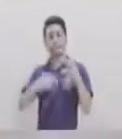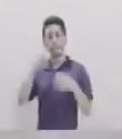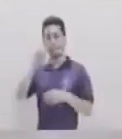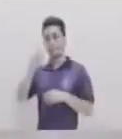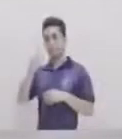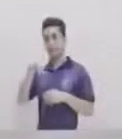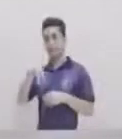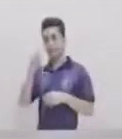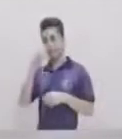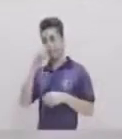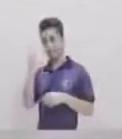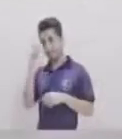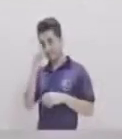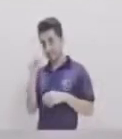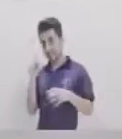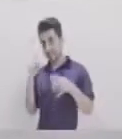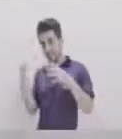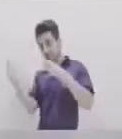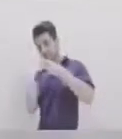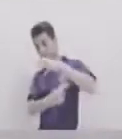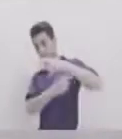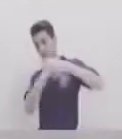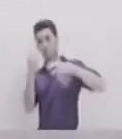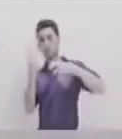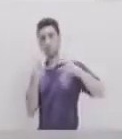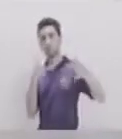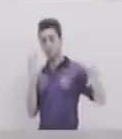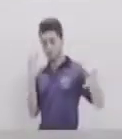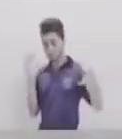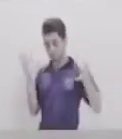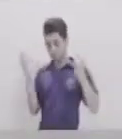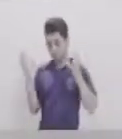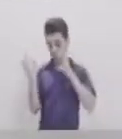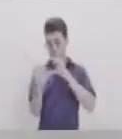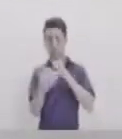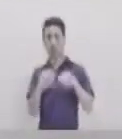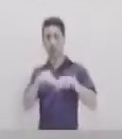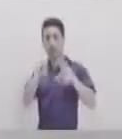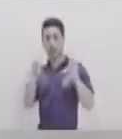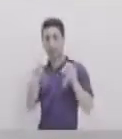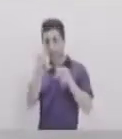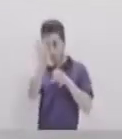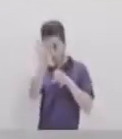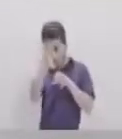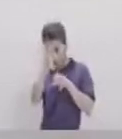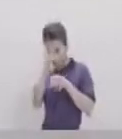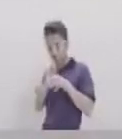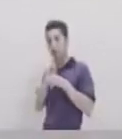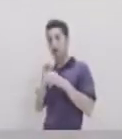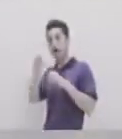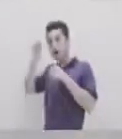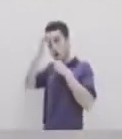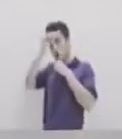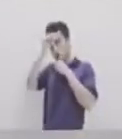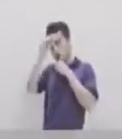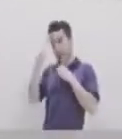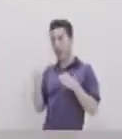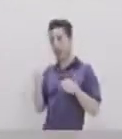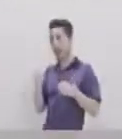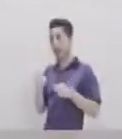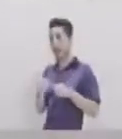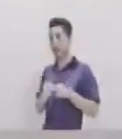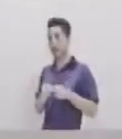galaxia ¿Verdad? Que al final Todos los planetas Se van atrayendo La tierra Atrae a su satélite A la luna Para que no